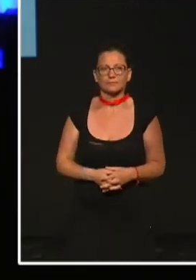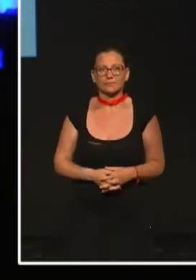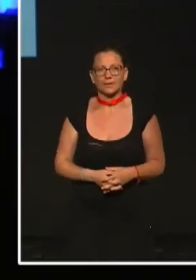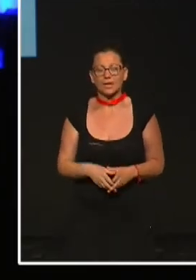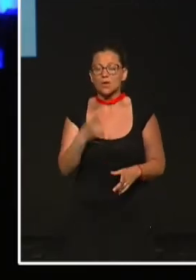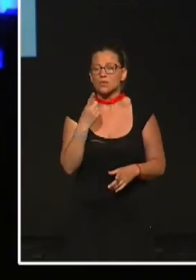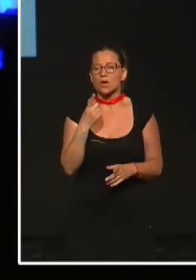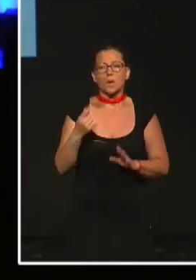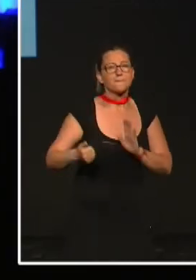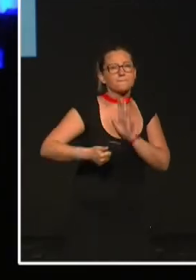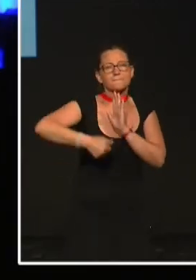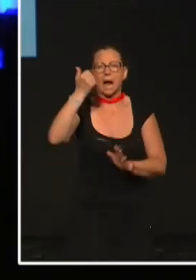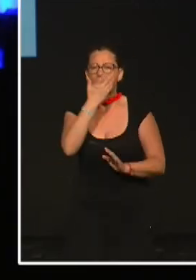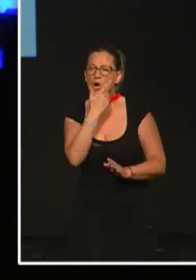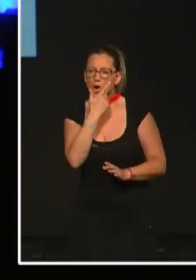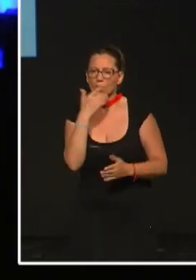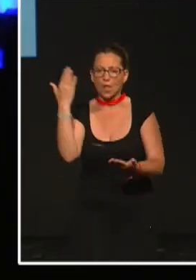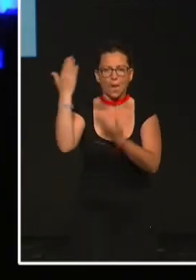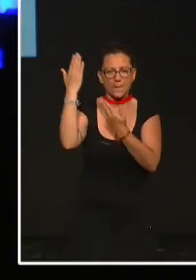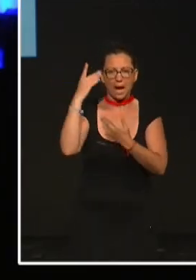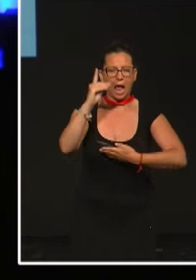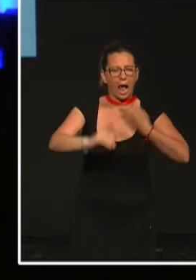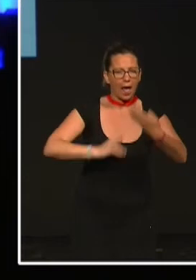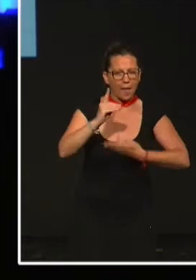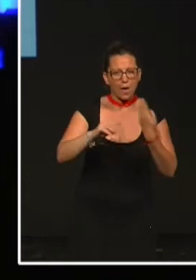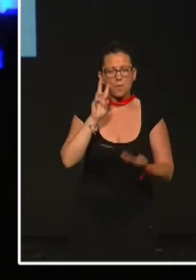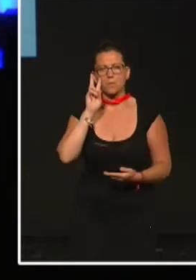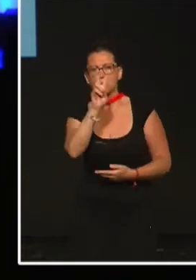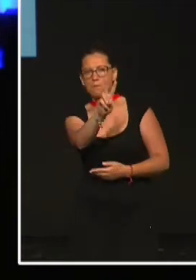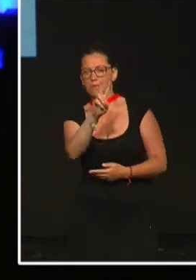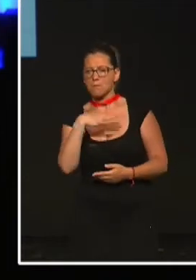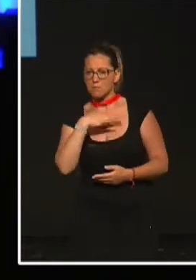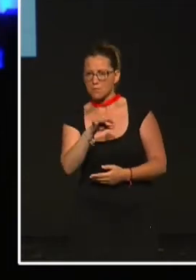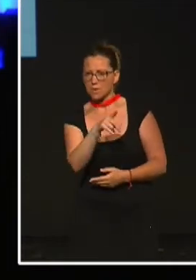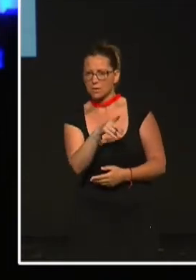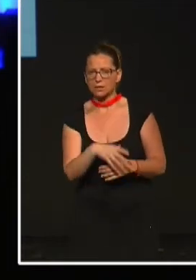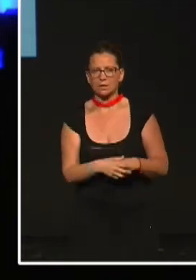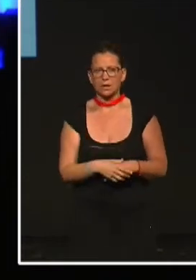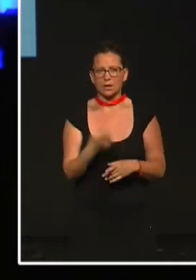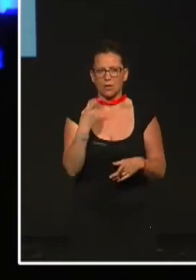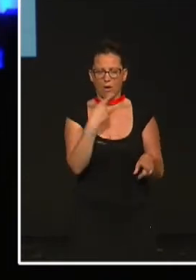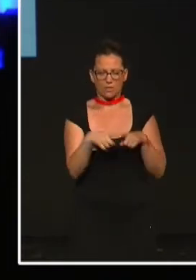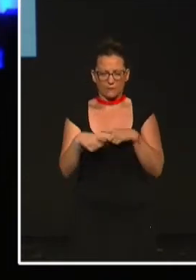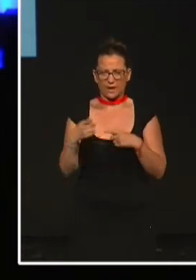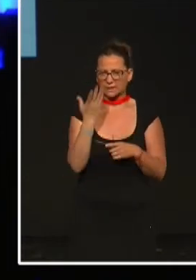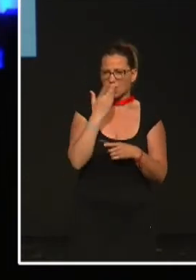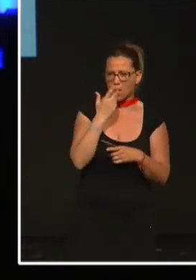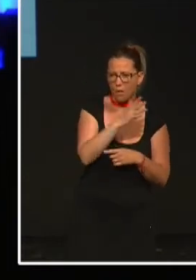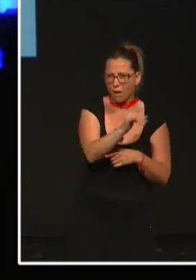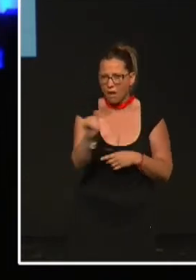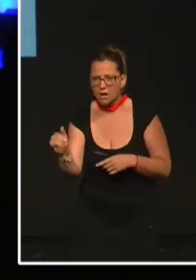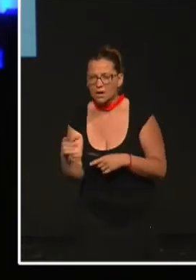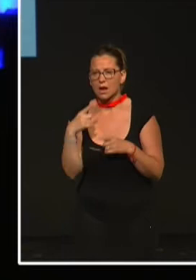Uno de los más conocidos homenajes a Darwin es la ranita de Darwin, que veis aquí, que es muy característica, aparte de que pueda tener diferentes coloraciones. Tiene un